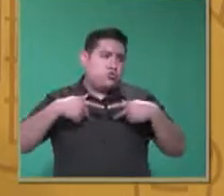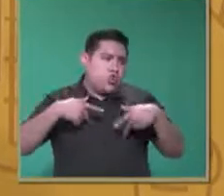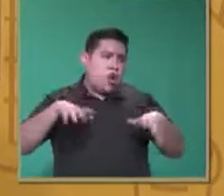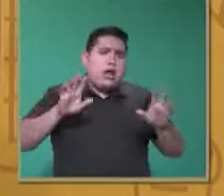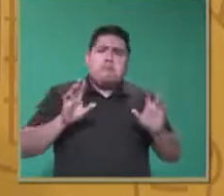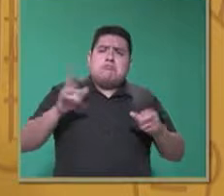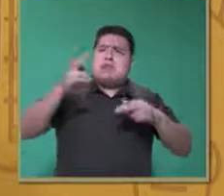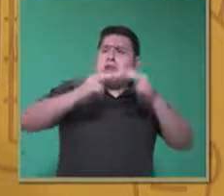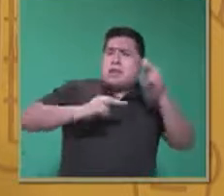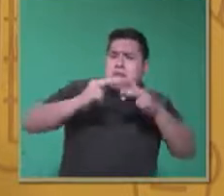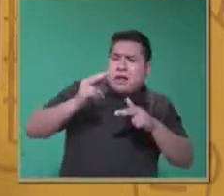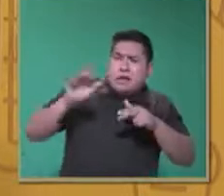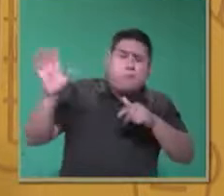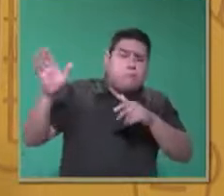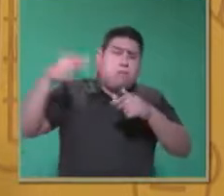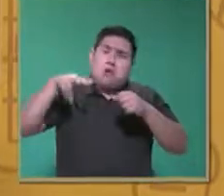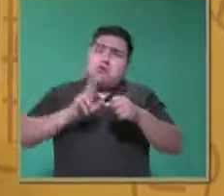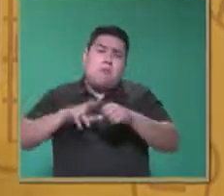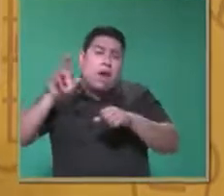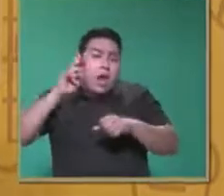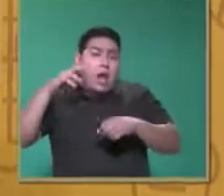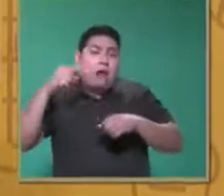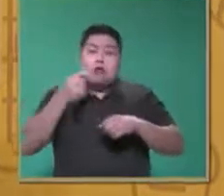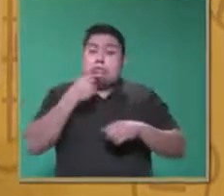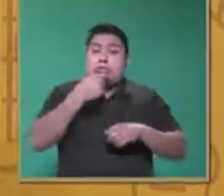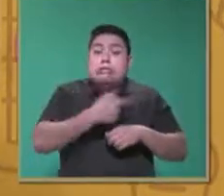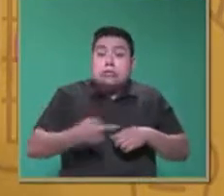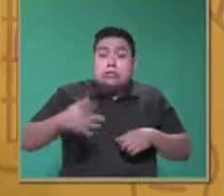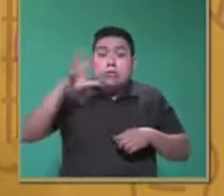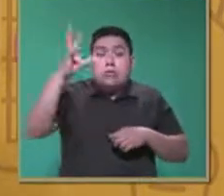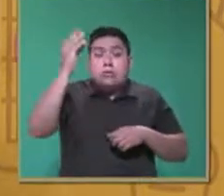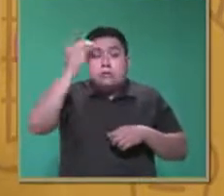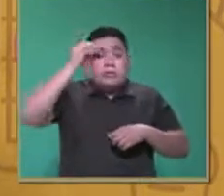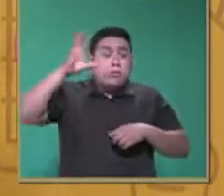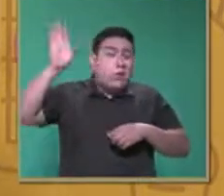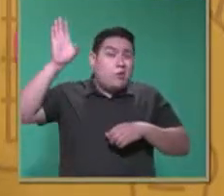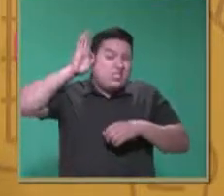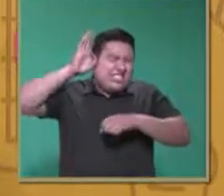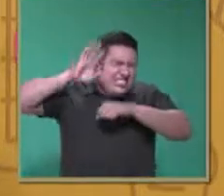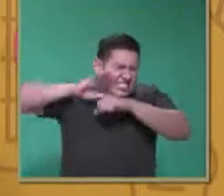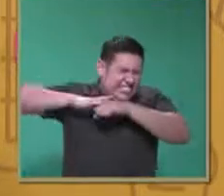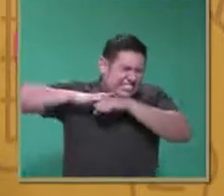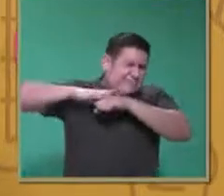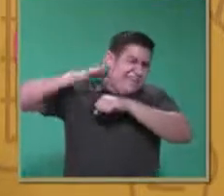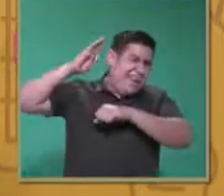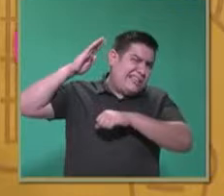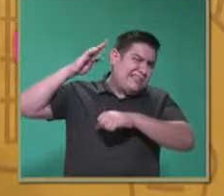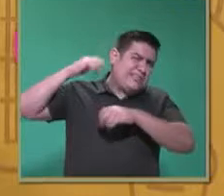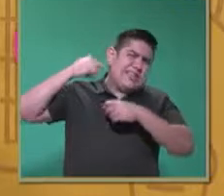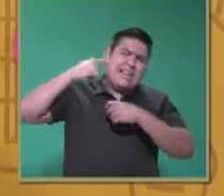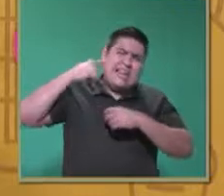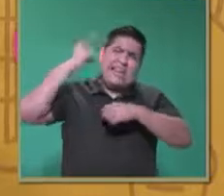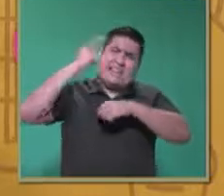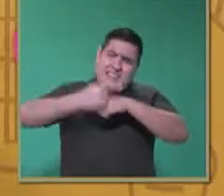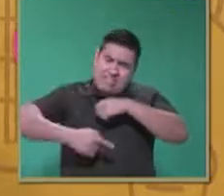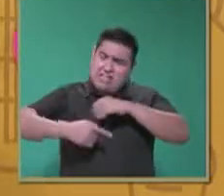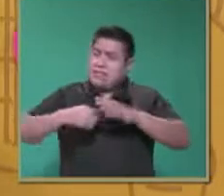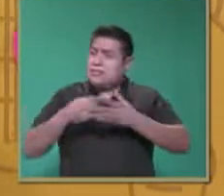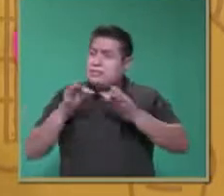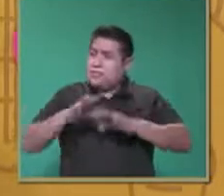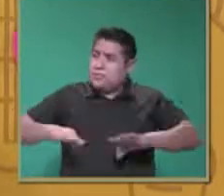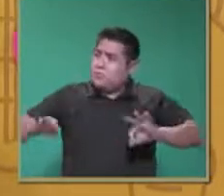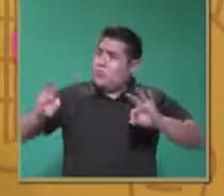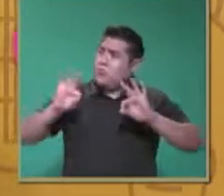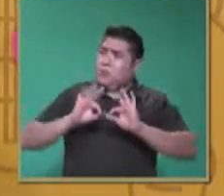nivel adecuado, a ellos les lastima o les altera en su conducta. Por eso es muy importante que tengamos